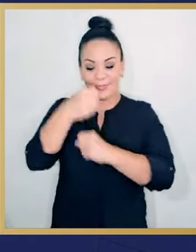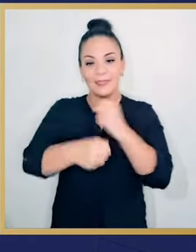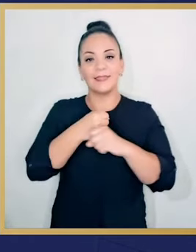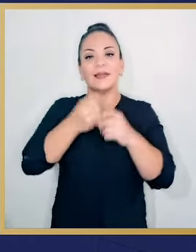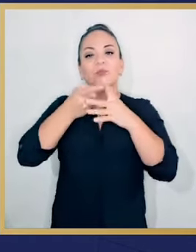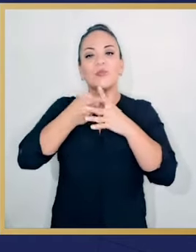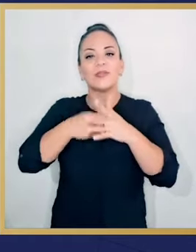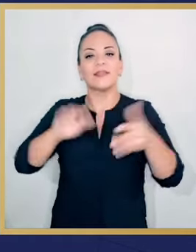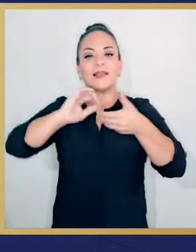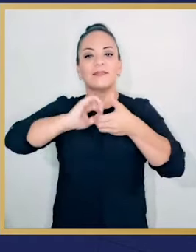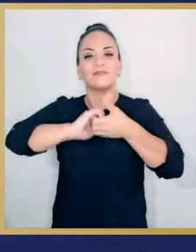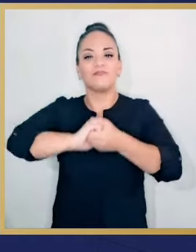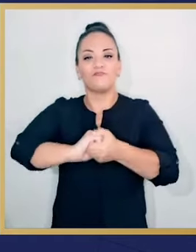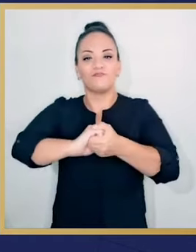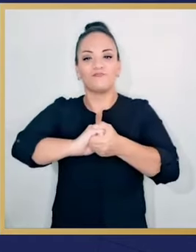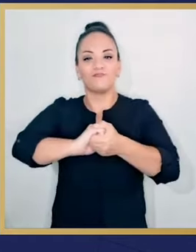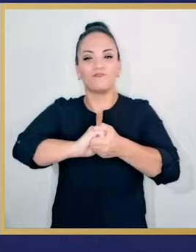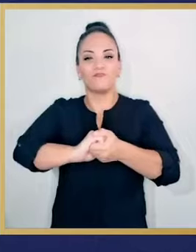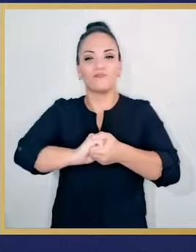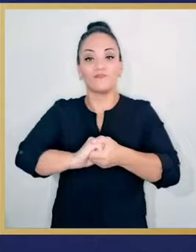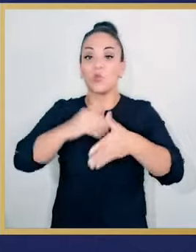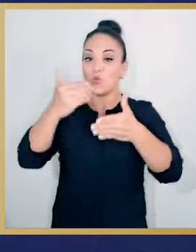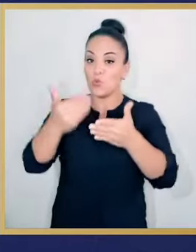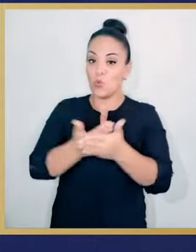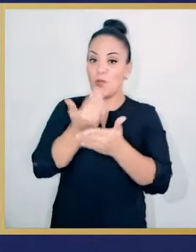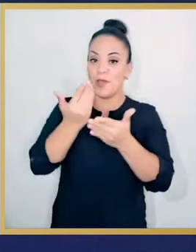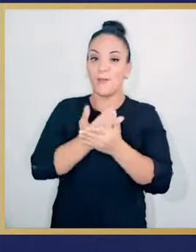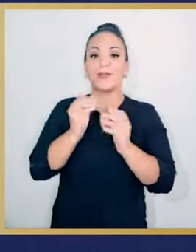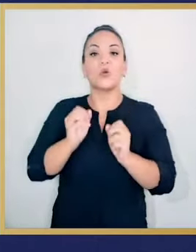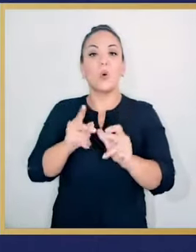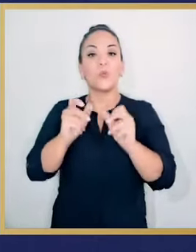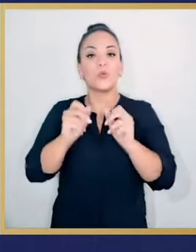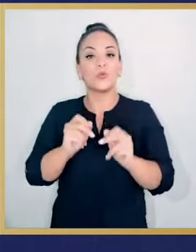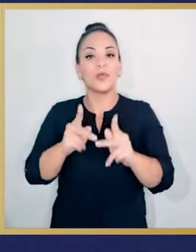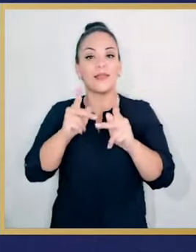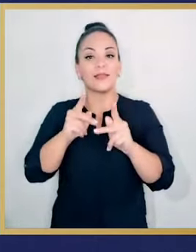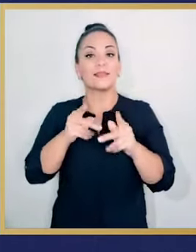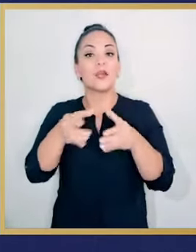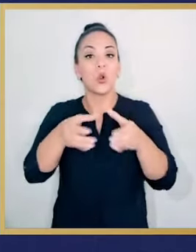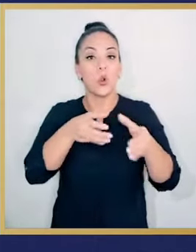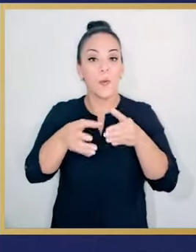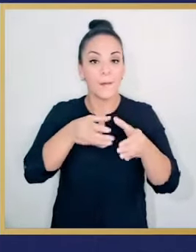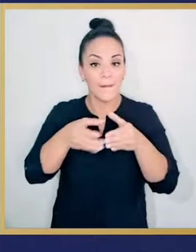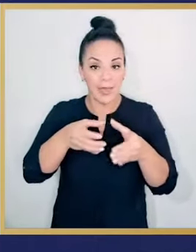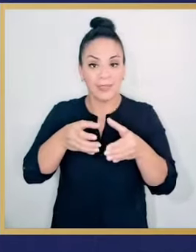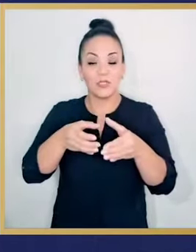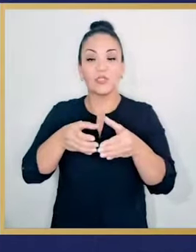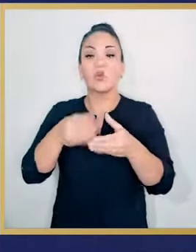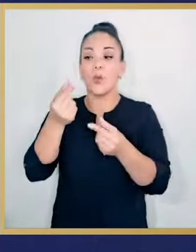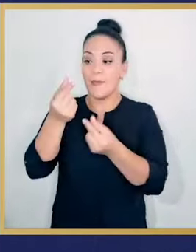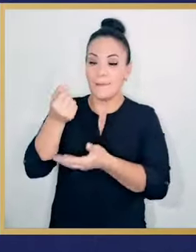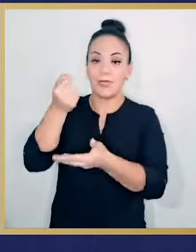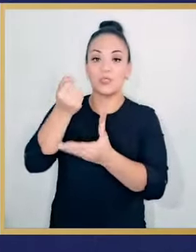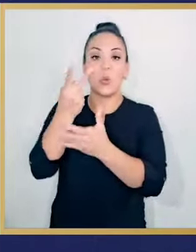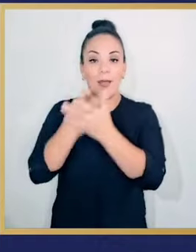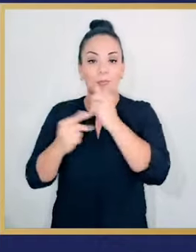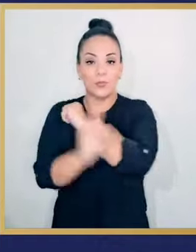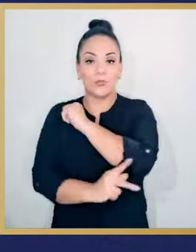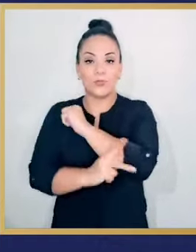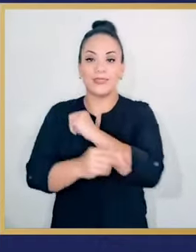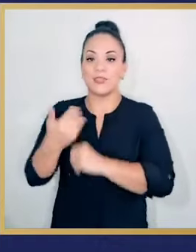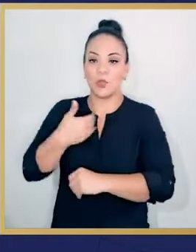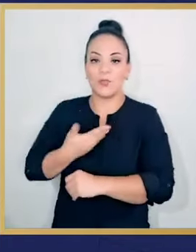este año dándose las manos y generar dos nuevas oportunidades de comercio e inversión,